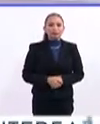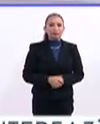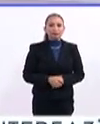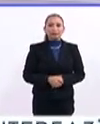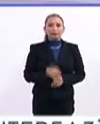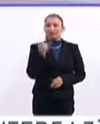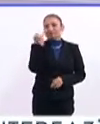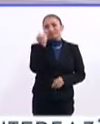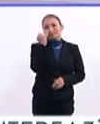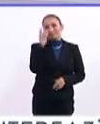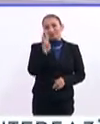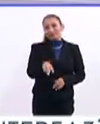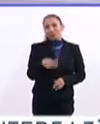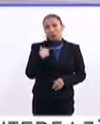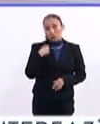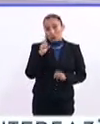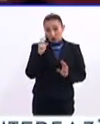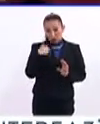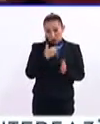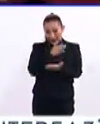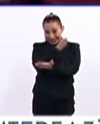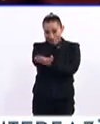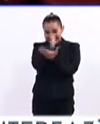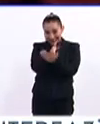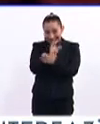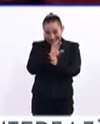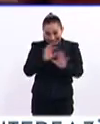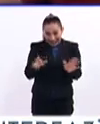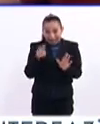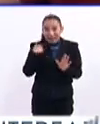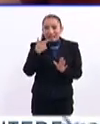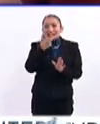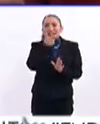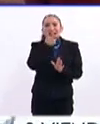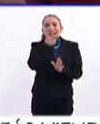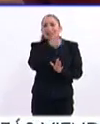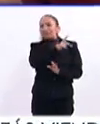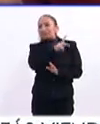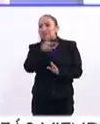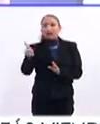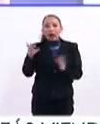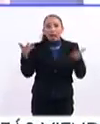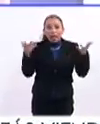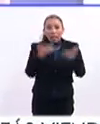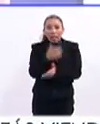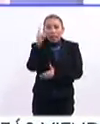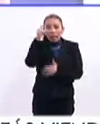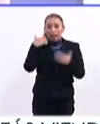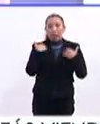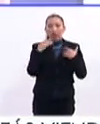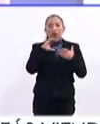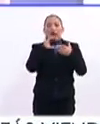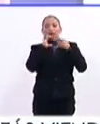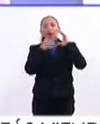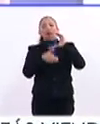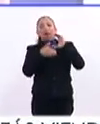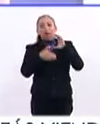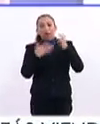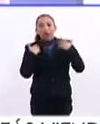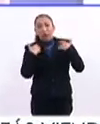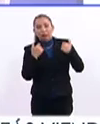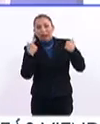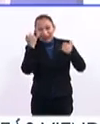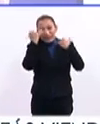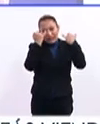Pues fue el idioma, porque una vez llegando, pues, todo es en inglés. Entonces, me costaba el entenderlo. Muchas veces, pues, sí